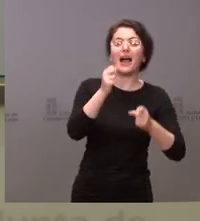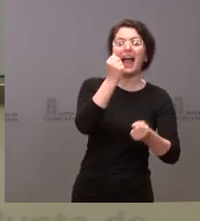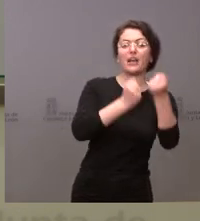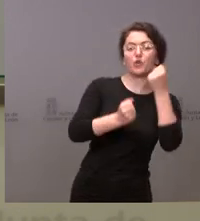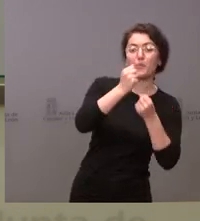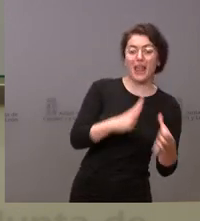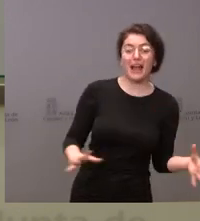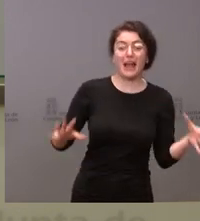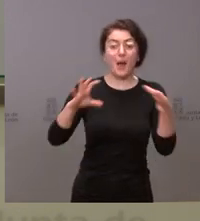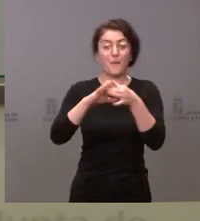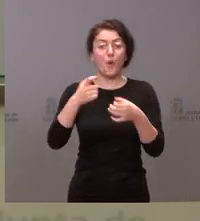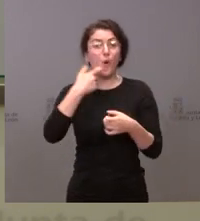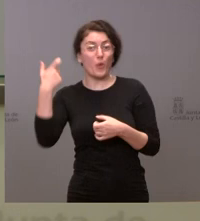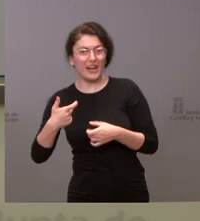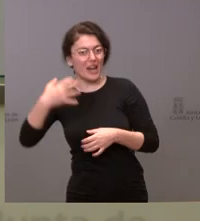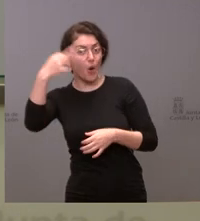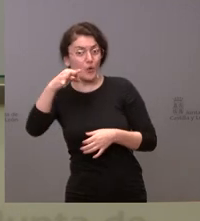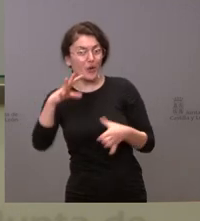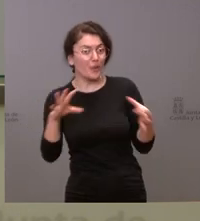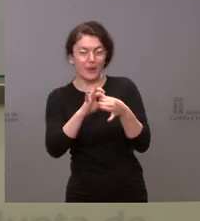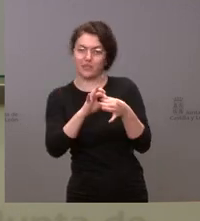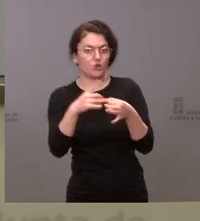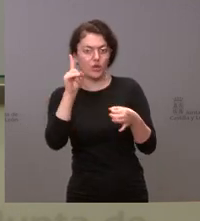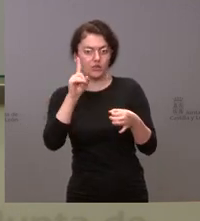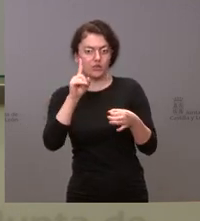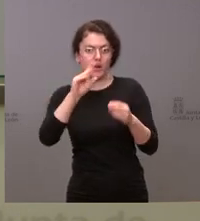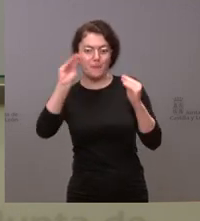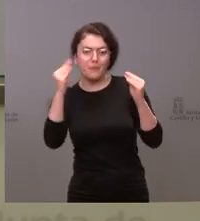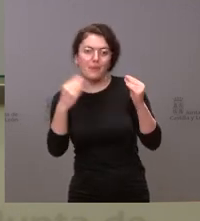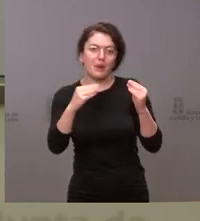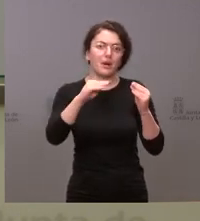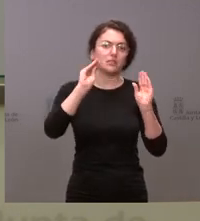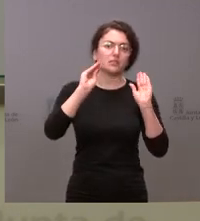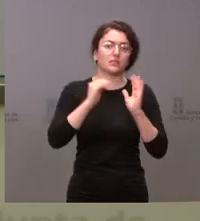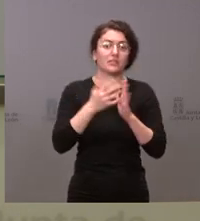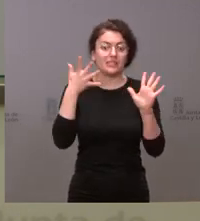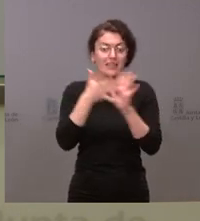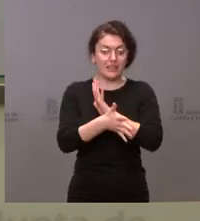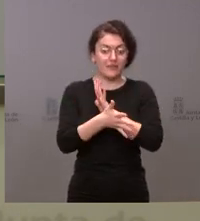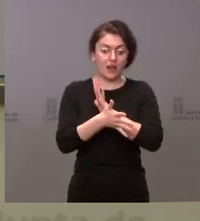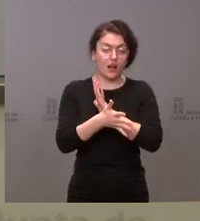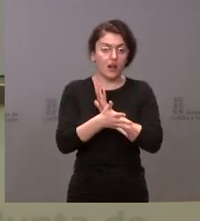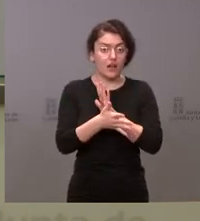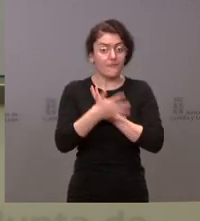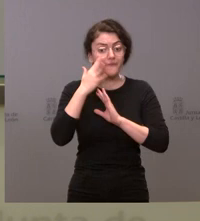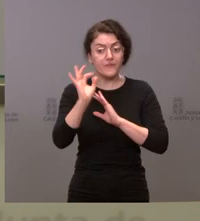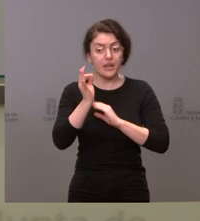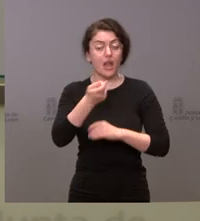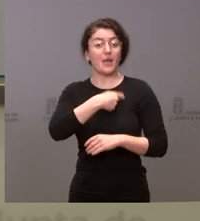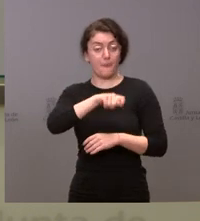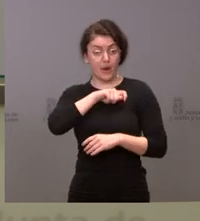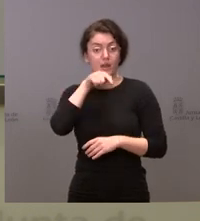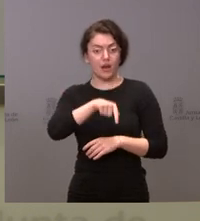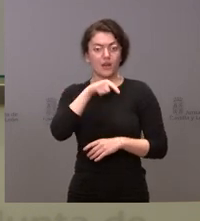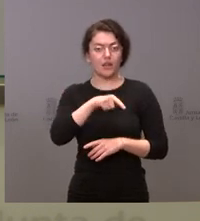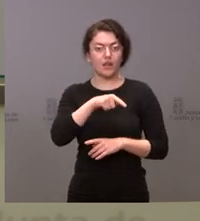supuesto que afecta, pero no es la única causa de los problemas porque ya venían de antes y, por tanto, es verdad que España tiene un serio problema en